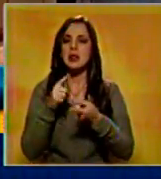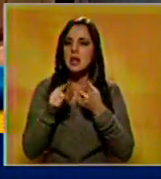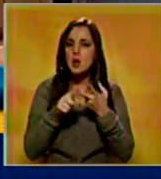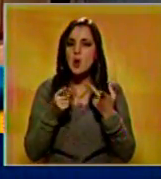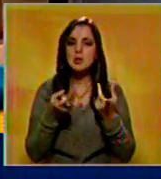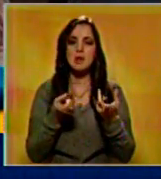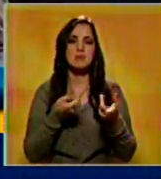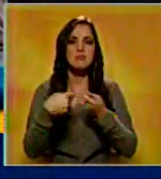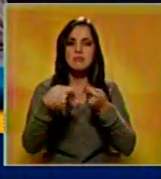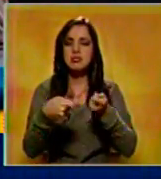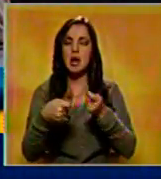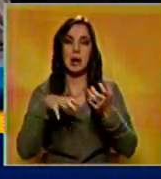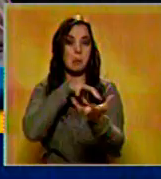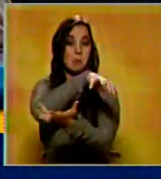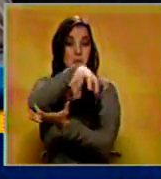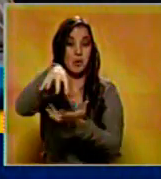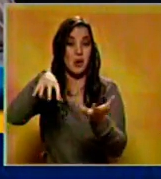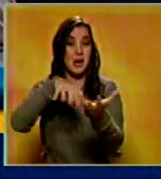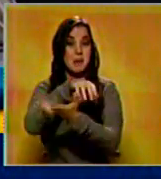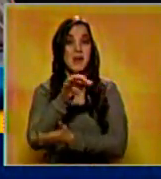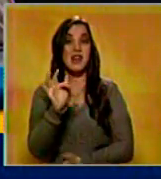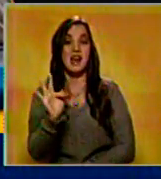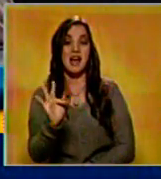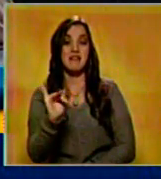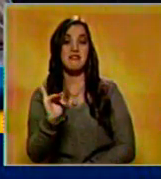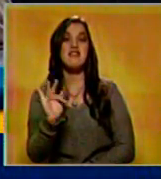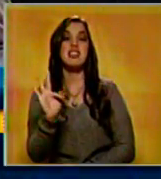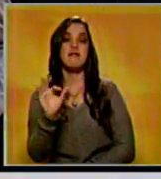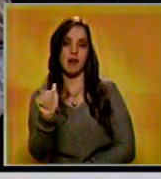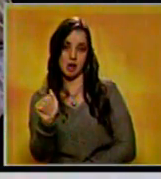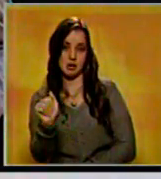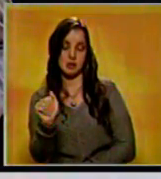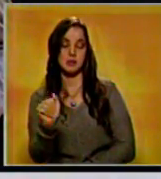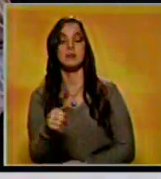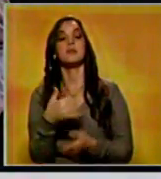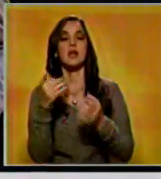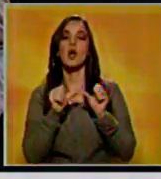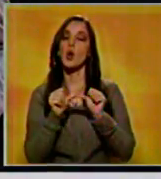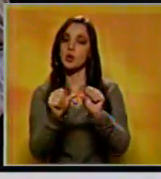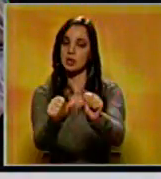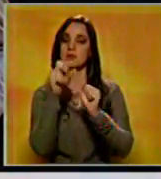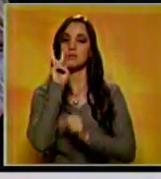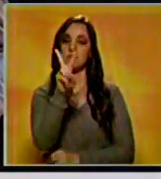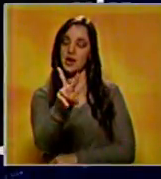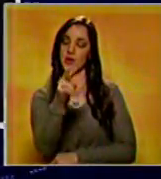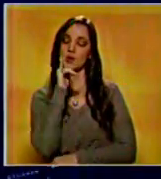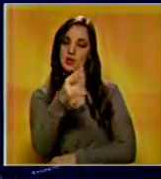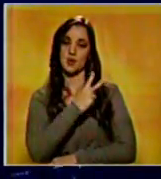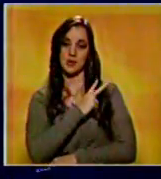relacionados con el escándalo de la FIFA. En nuestro informe continúen con más de la emisión meridiana de su noticiero Benevisión.